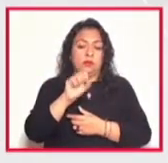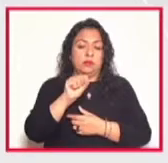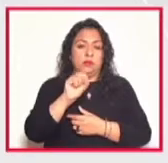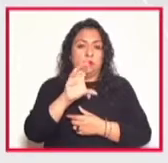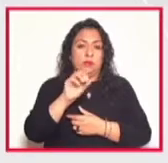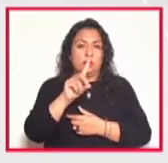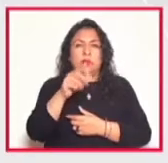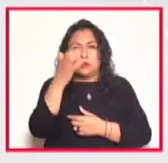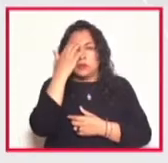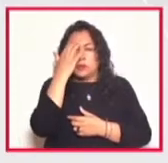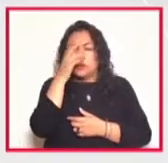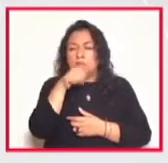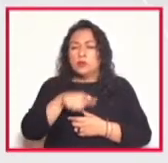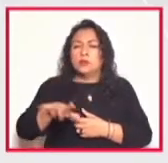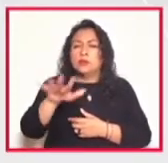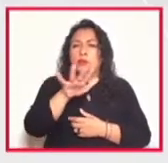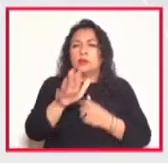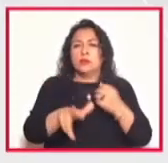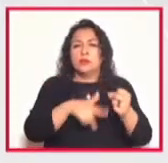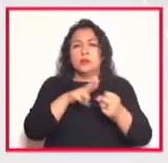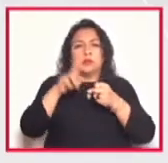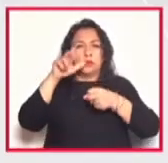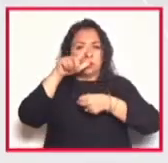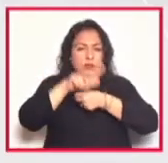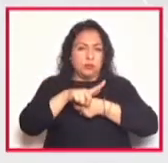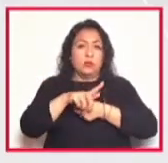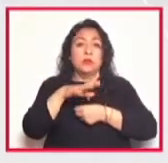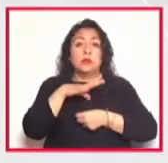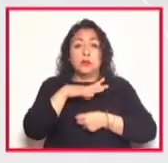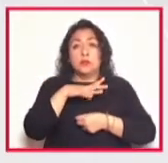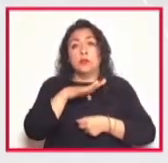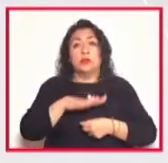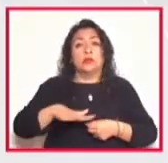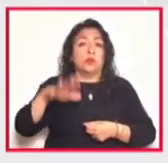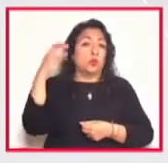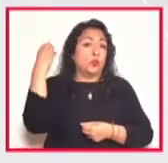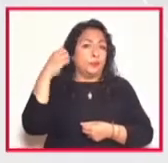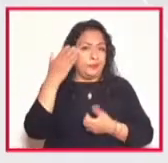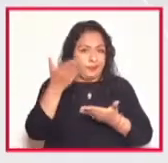de los atractivos naturales y culturales que nos ofrece el litoral oaxaqueño